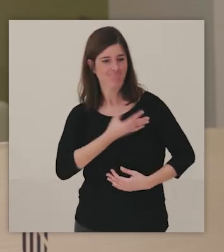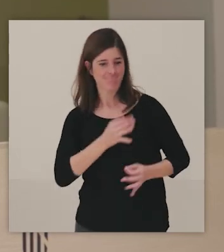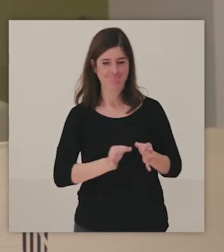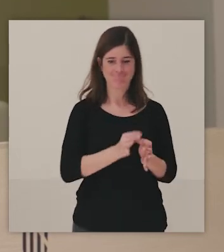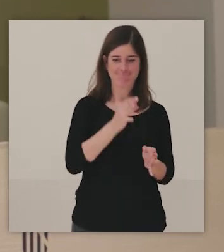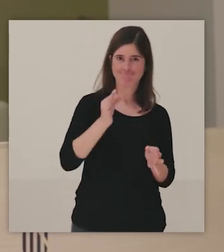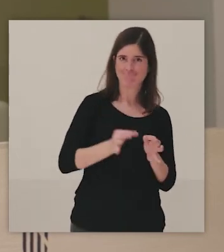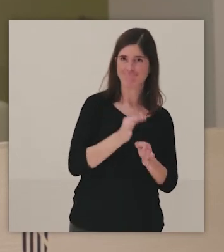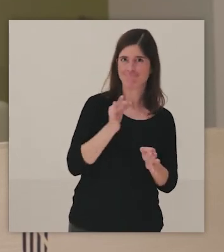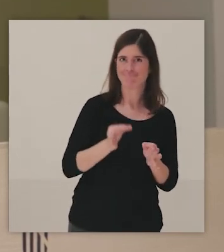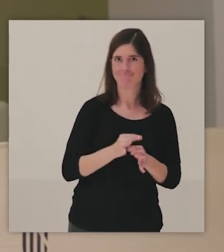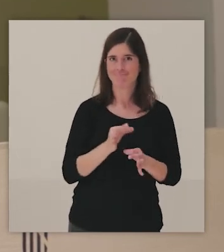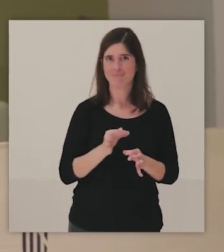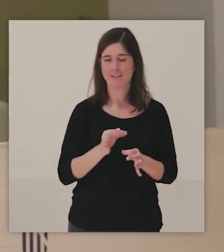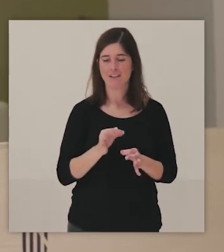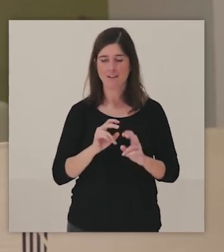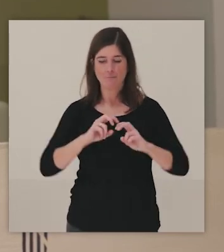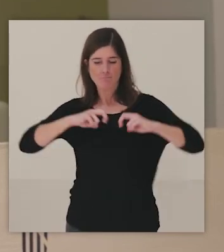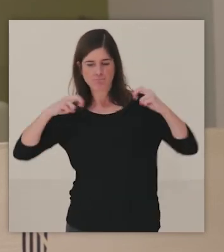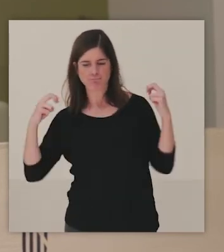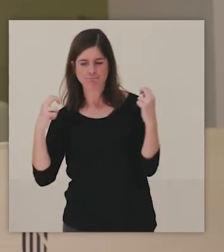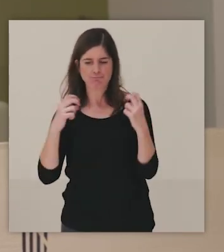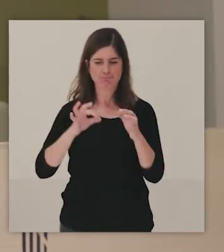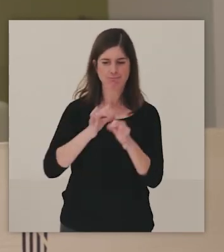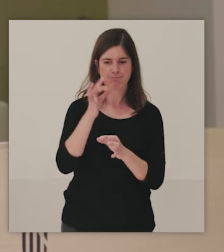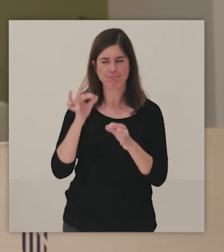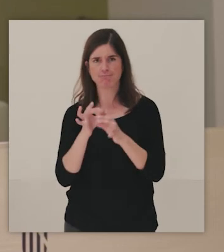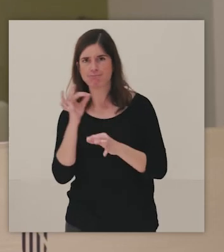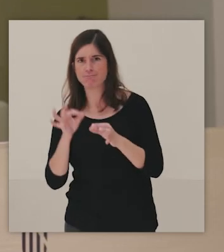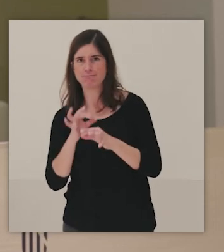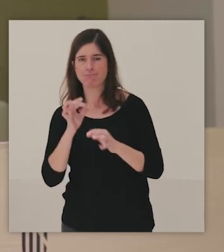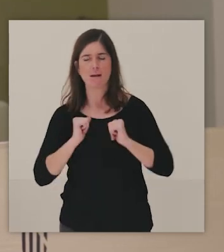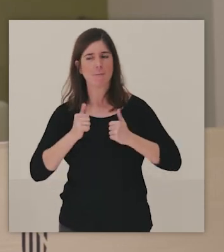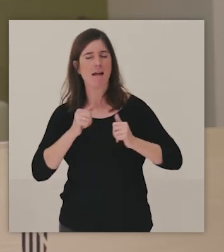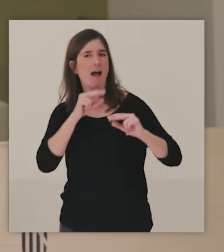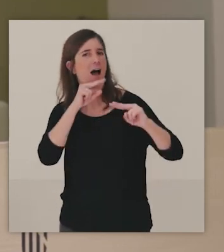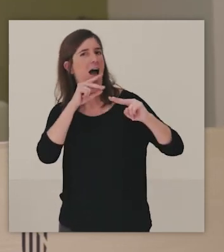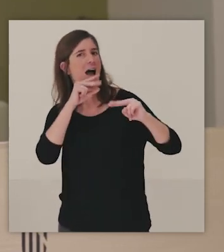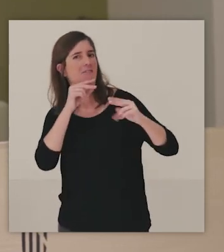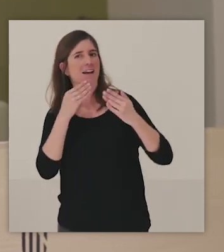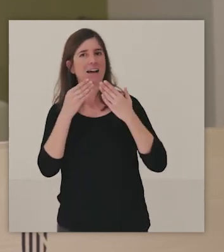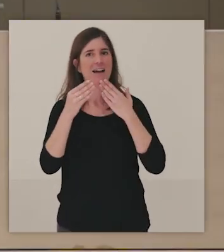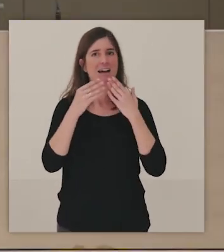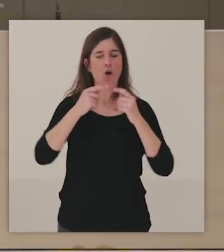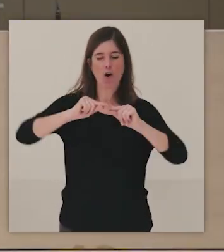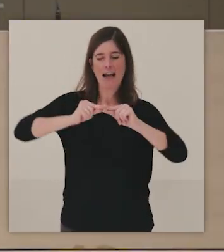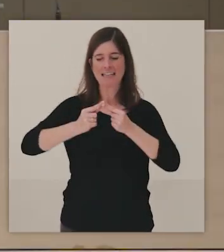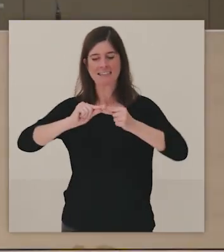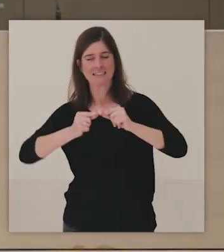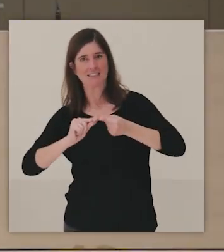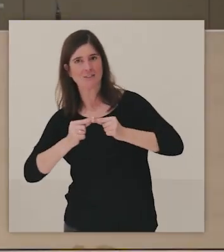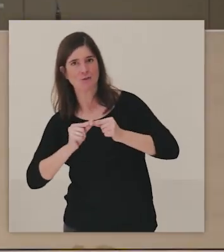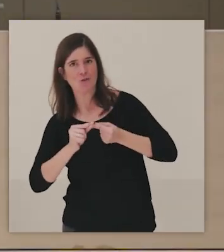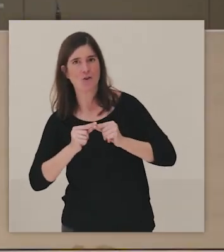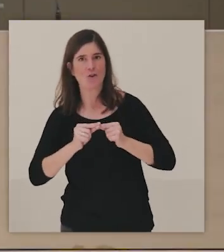generar espacios, espacios de diálogo. Yo creo que la costura o probablemente el